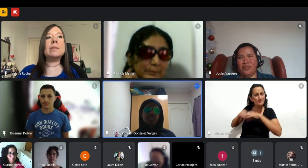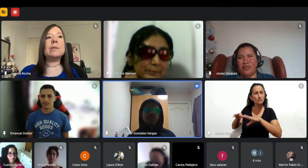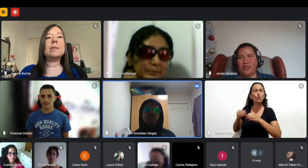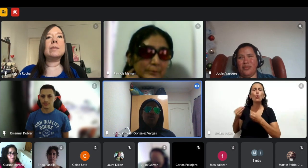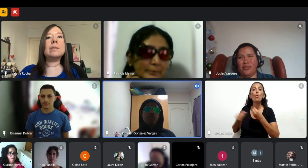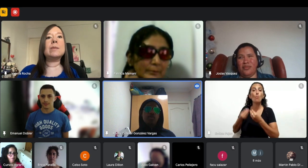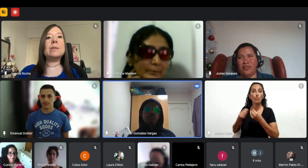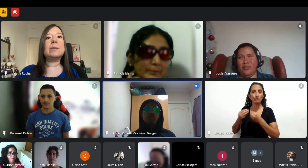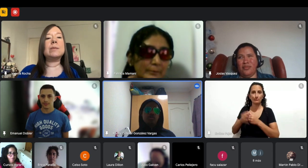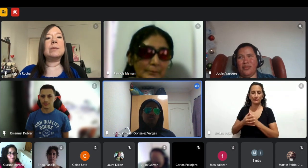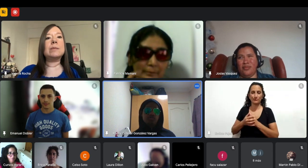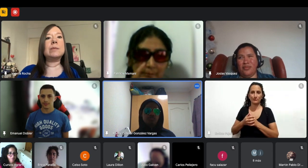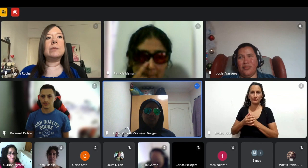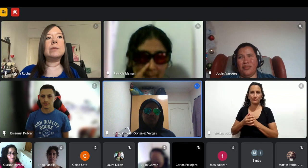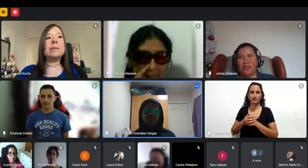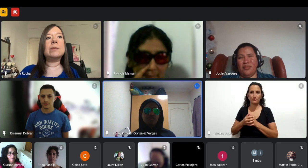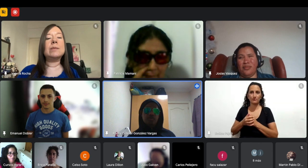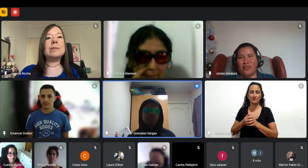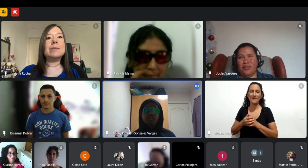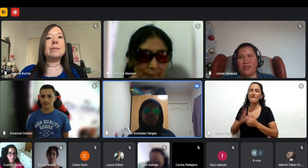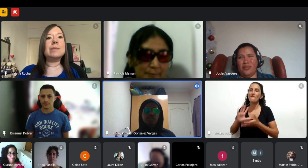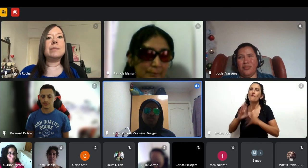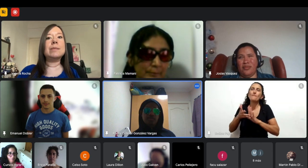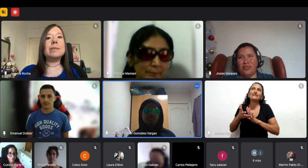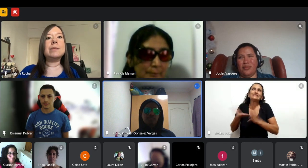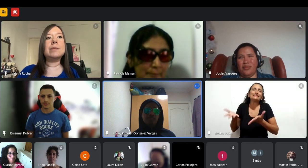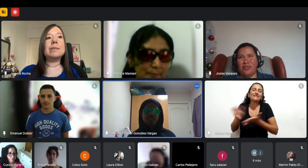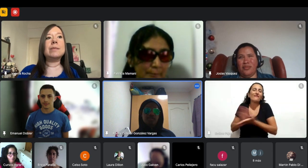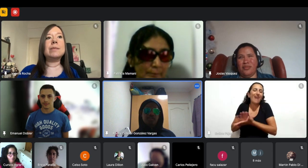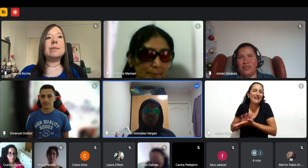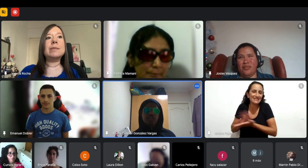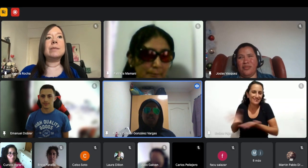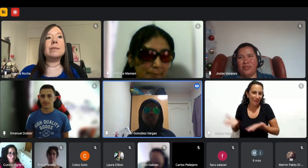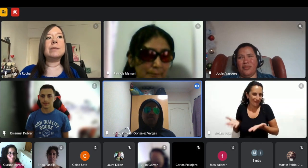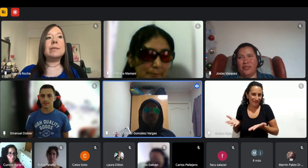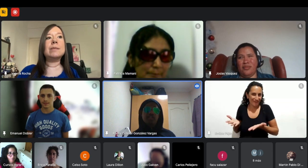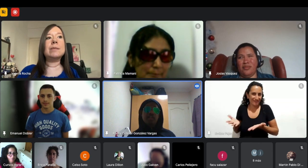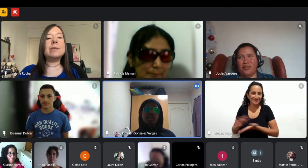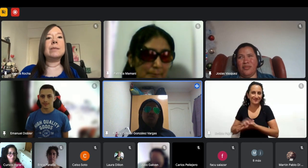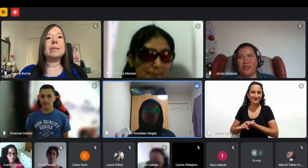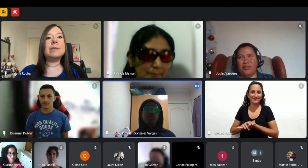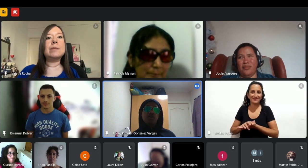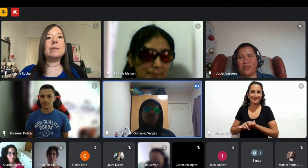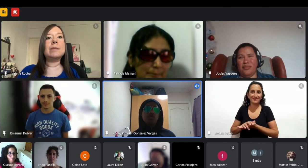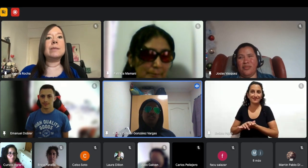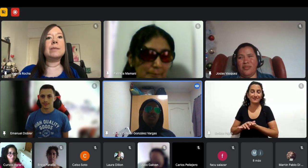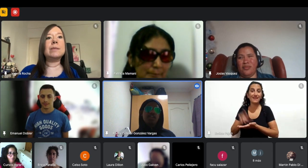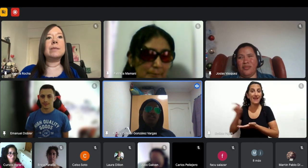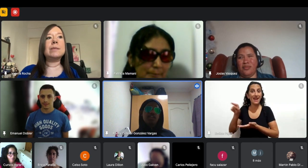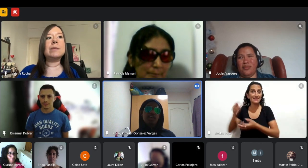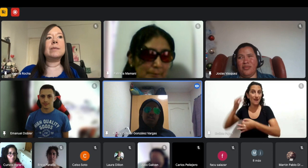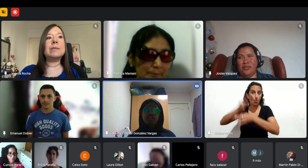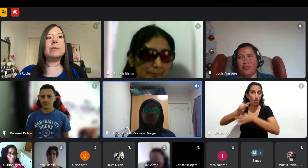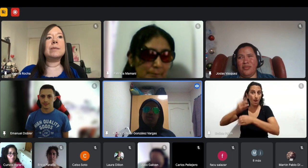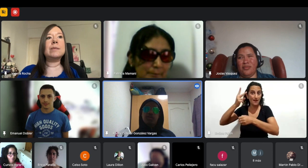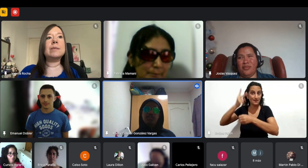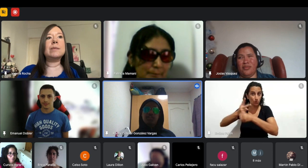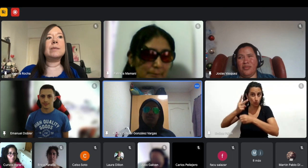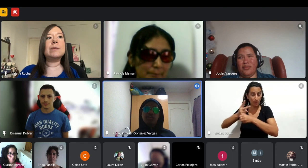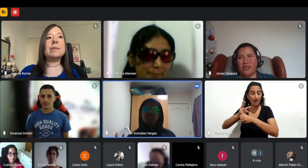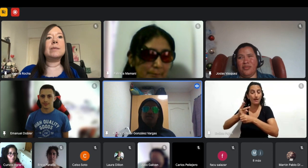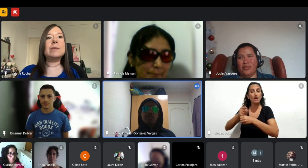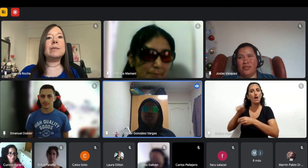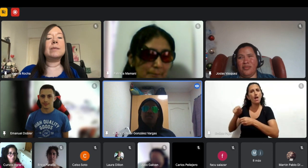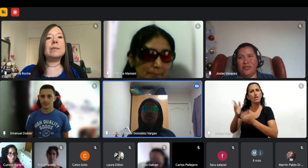un poco rústicos porque en el bachillerato y yo sí quería de una